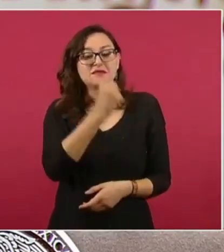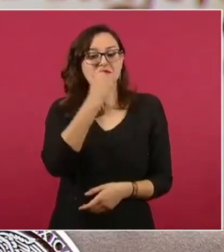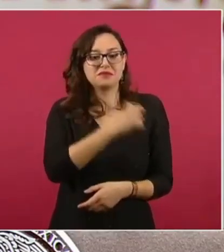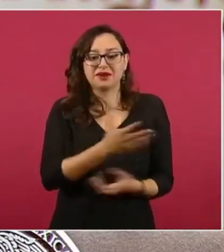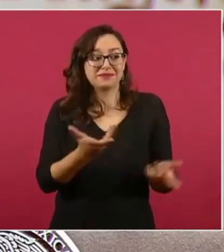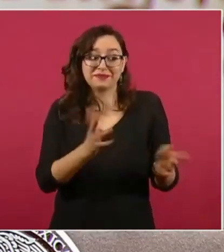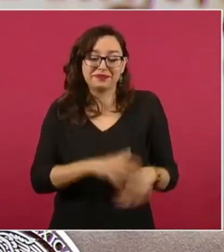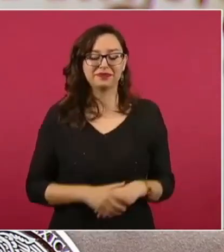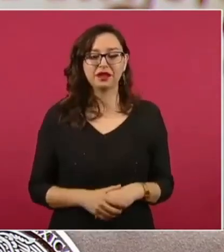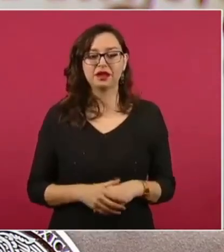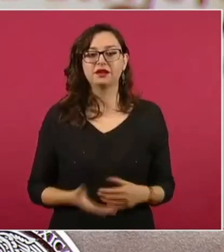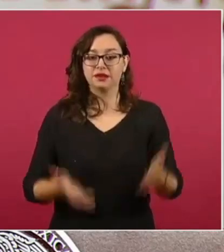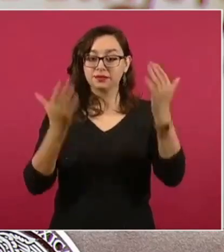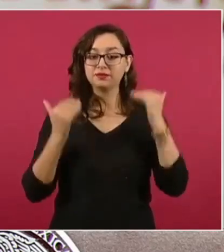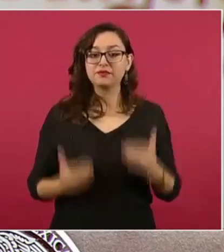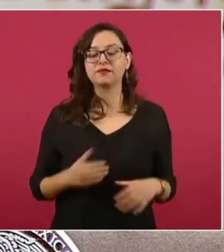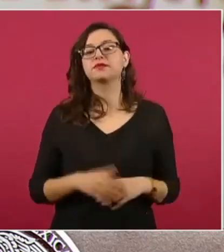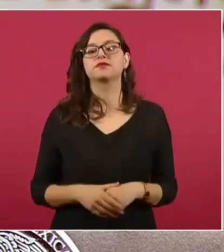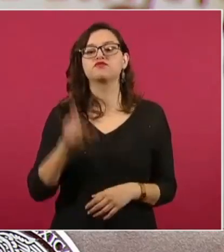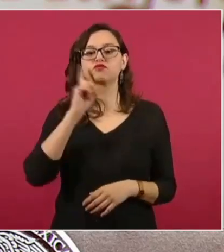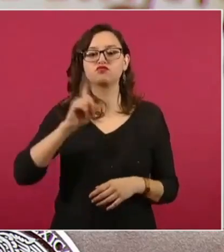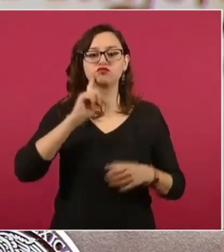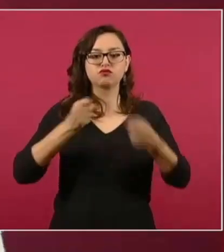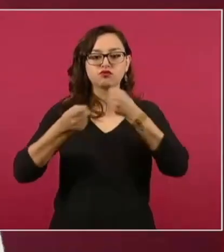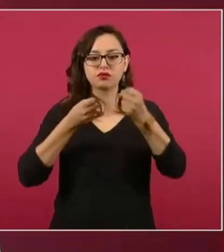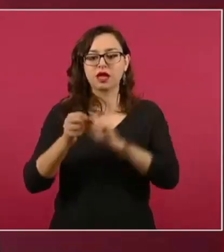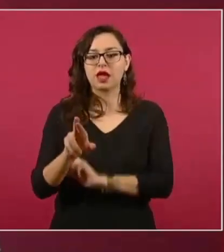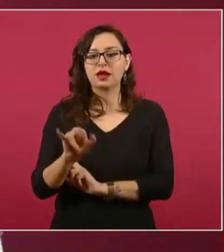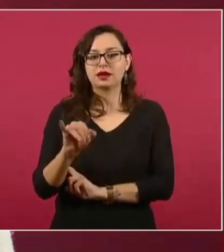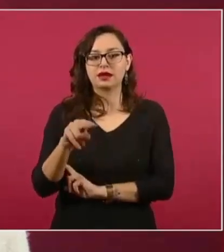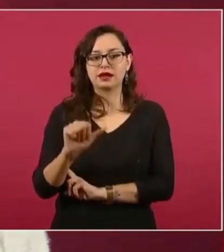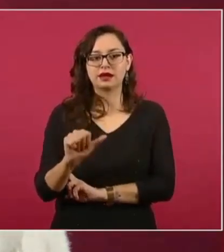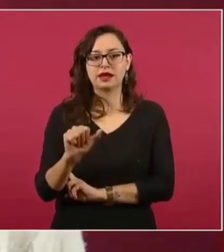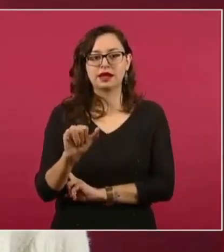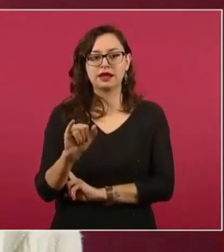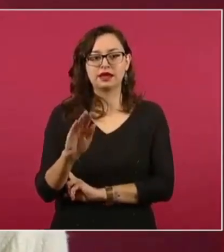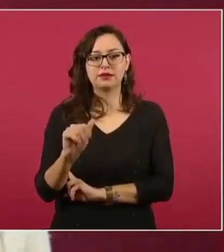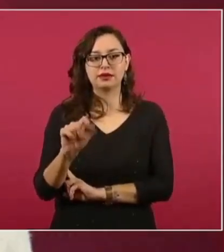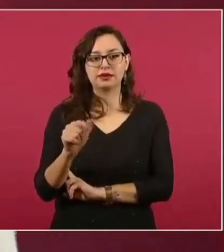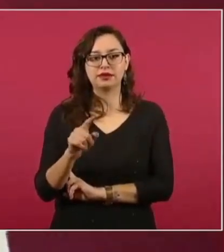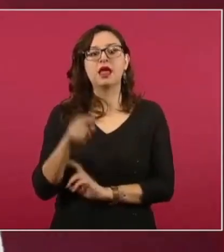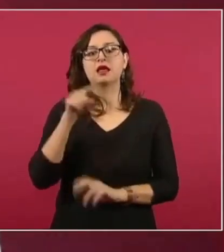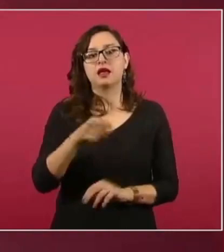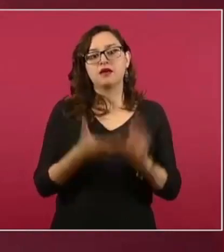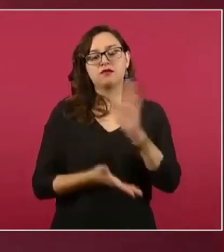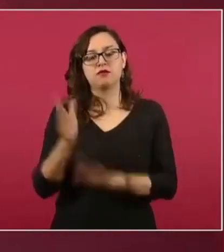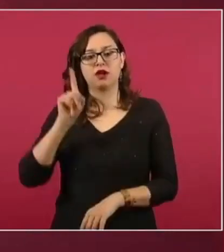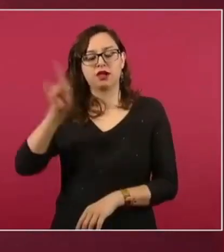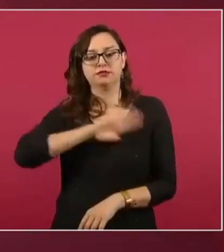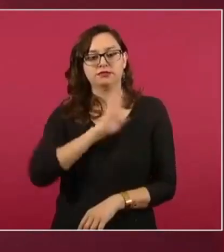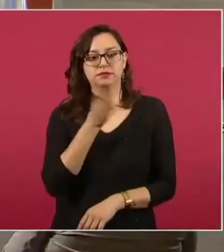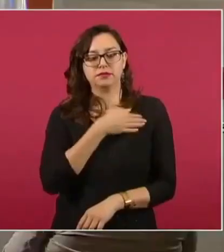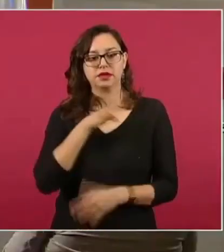una precisión con respecto a la periodista Reina Idé, que se encuentra en este momento en Barcelona y